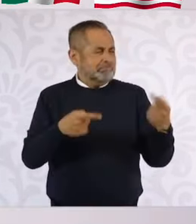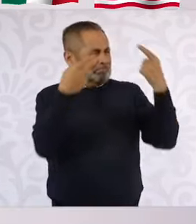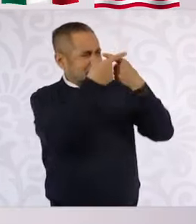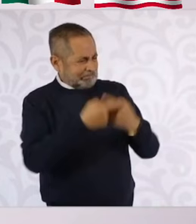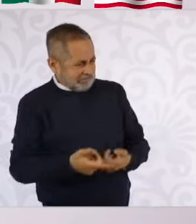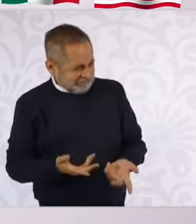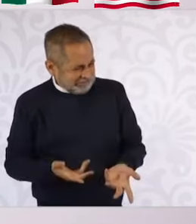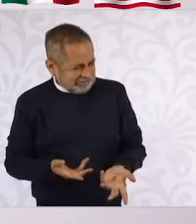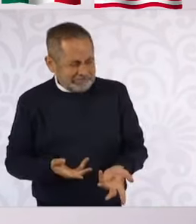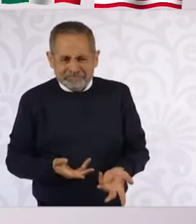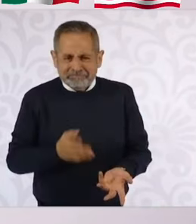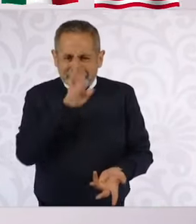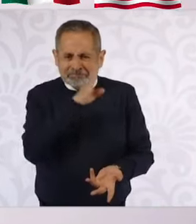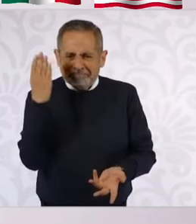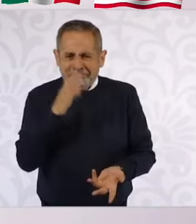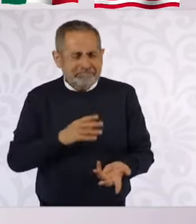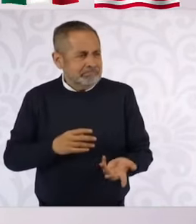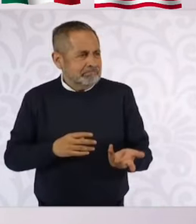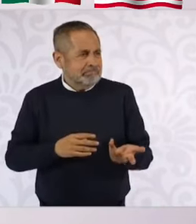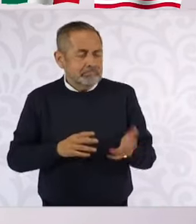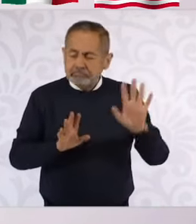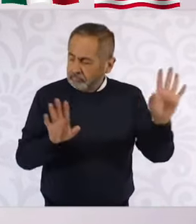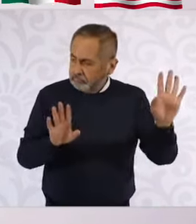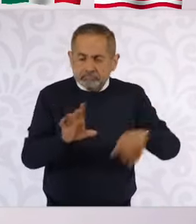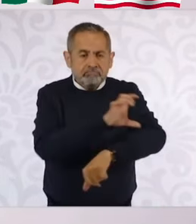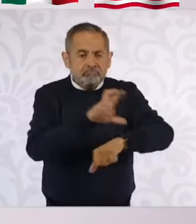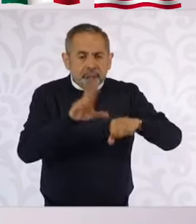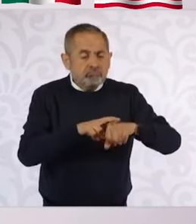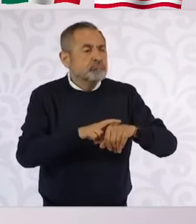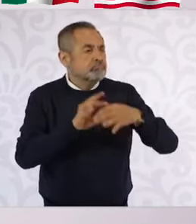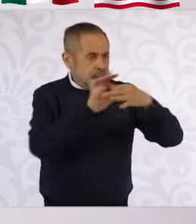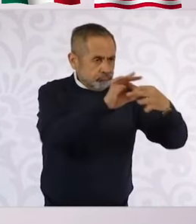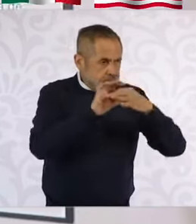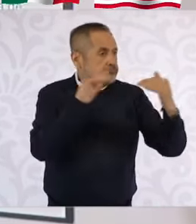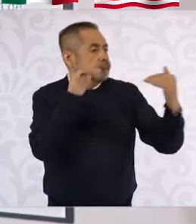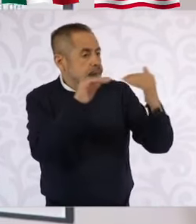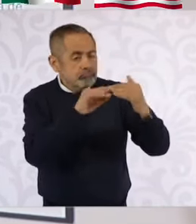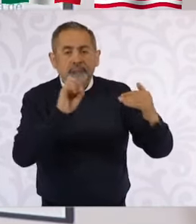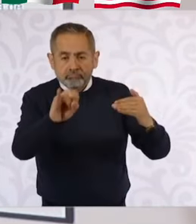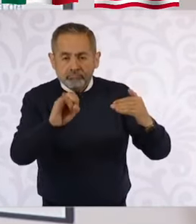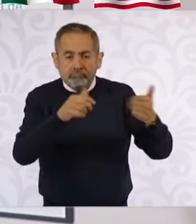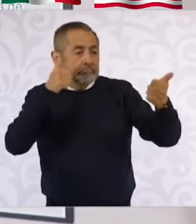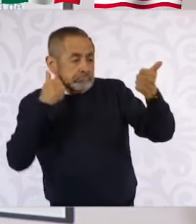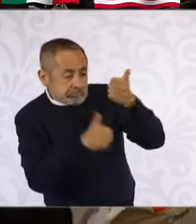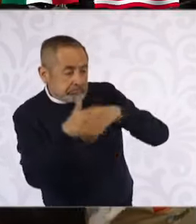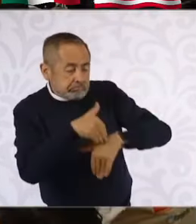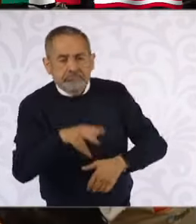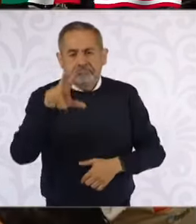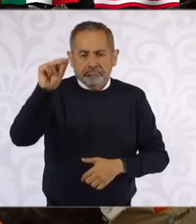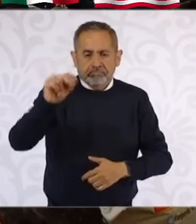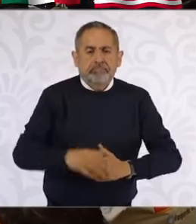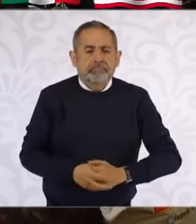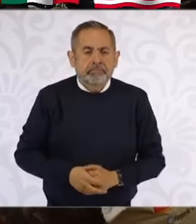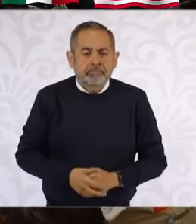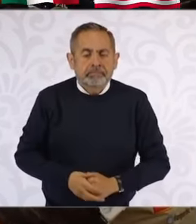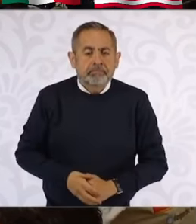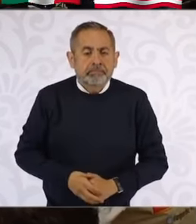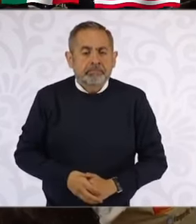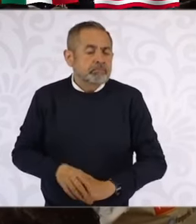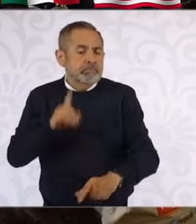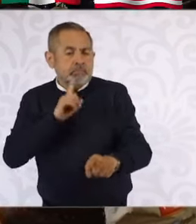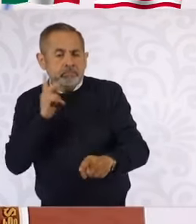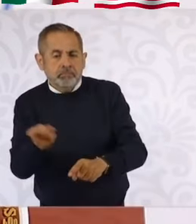otro lado, la coordinación más no la subordinación. ¿Ha tenido algún contacto con el embajador o va a tener algún